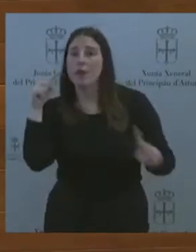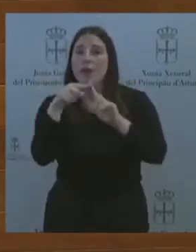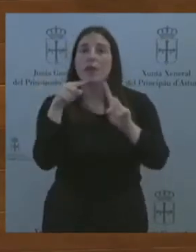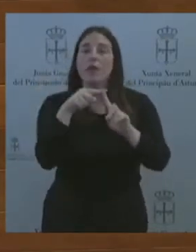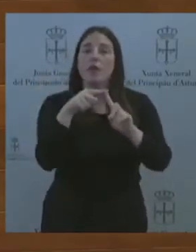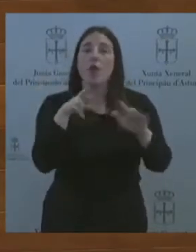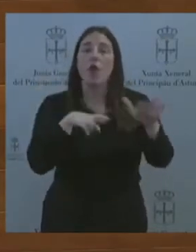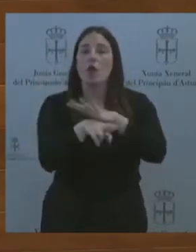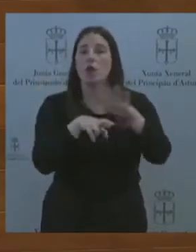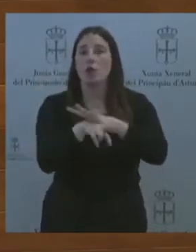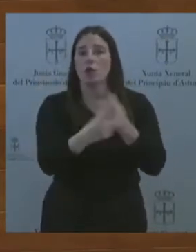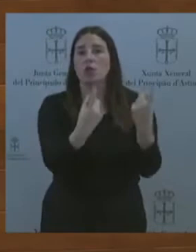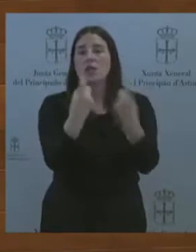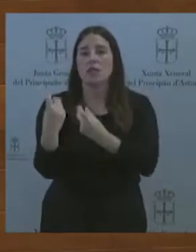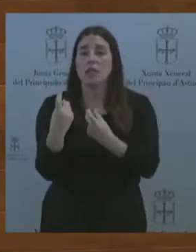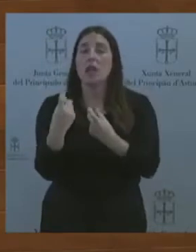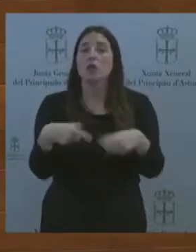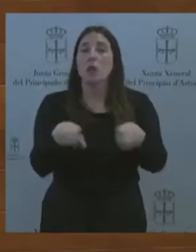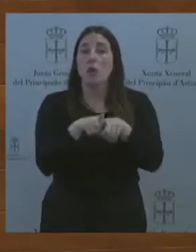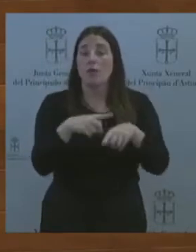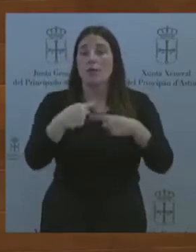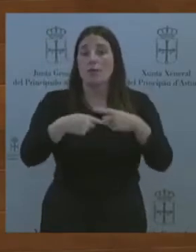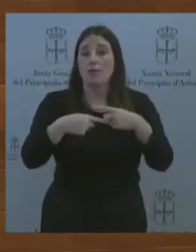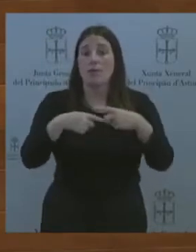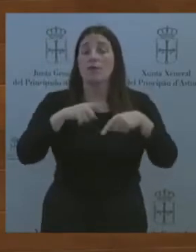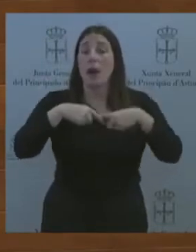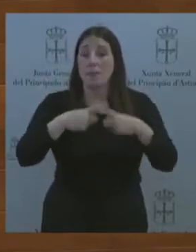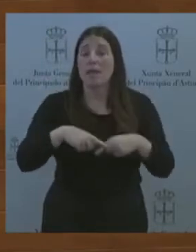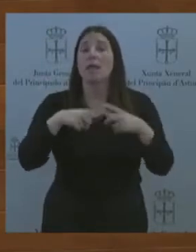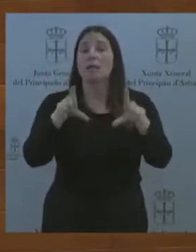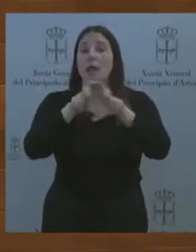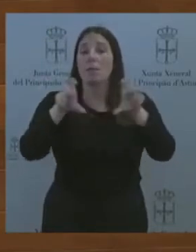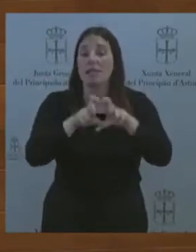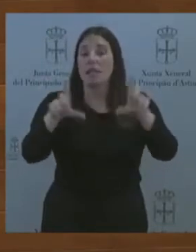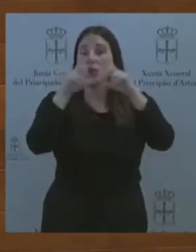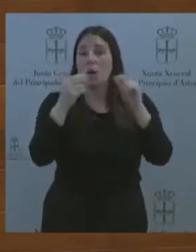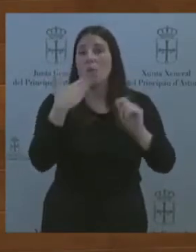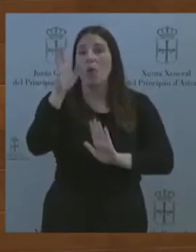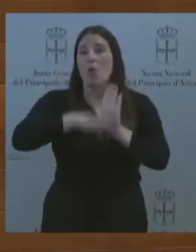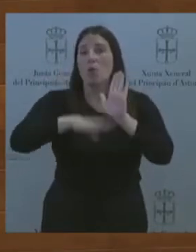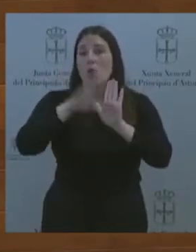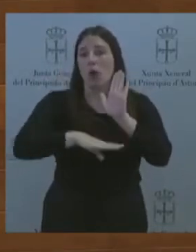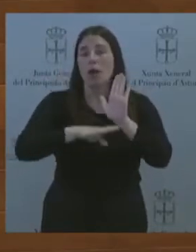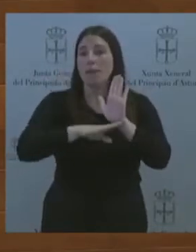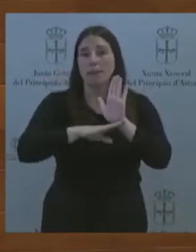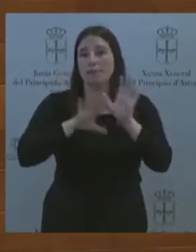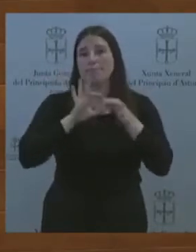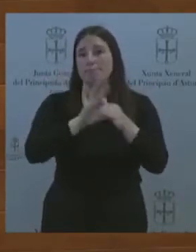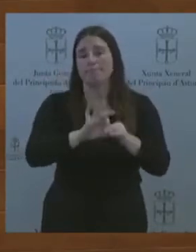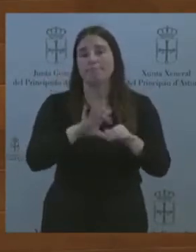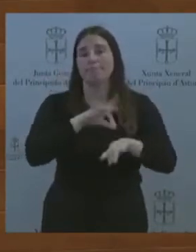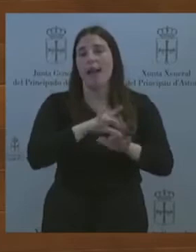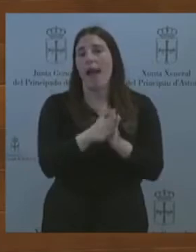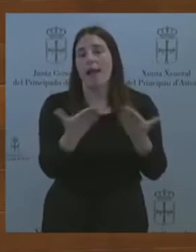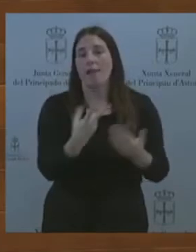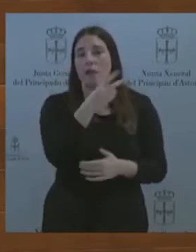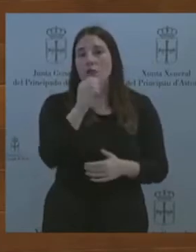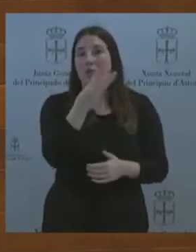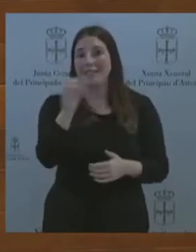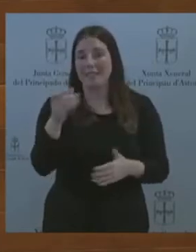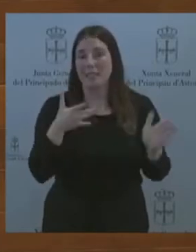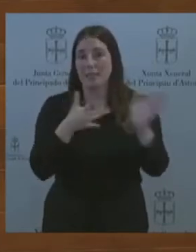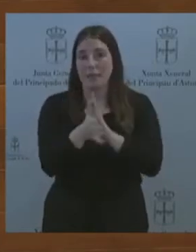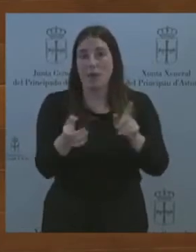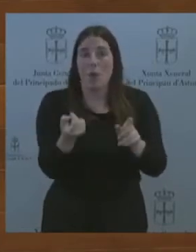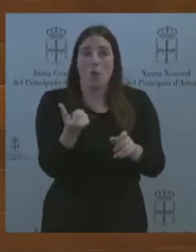familias y empresas asturianas en programas marcados por la Agenda 2030, una Agenda suicida, ya lo comentamos, que solo lleva a la destrucción